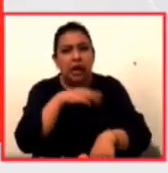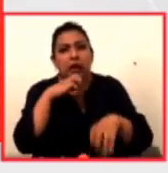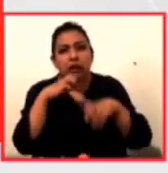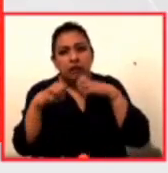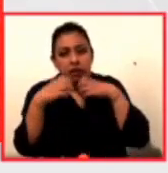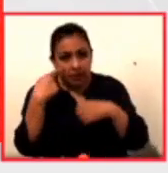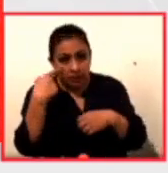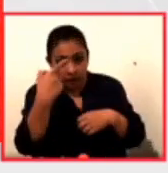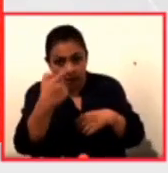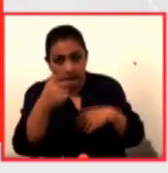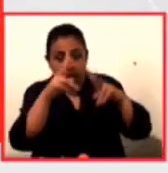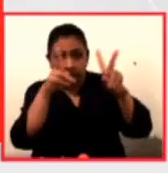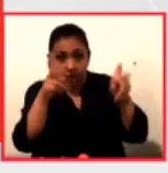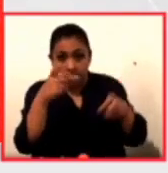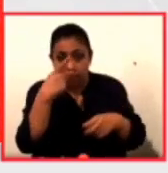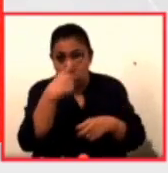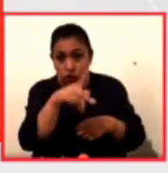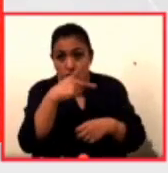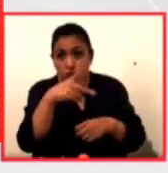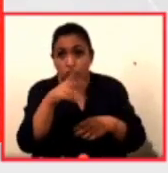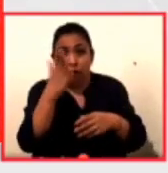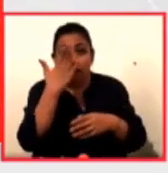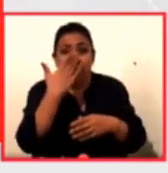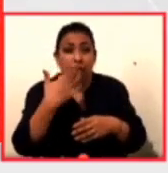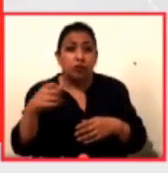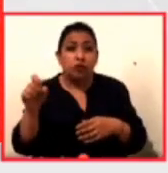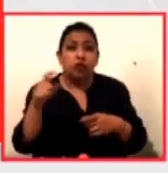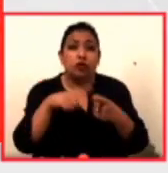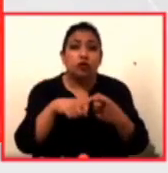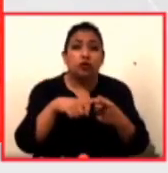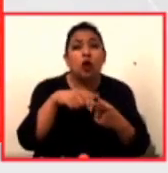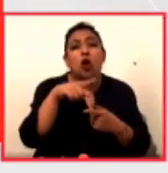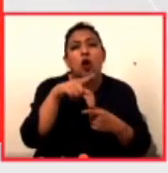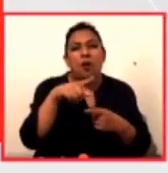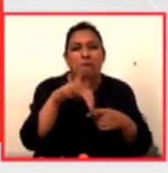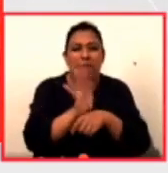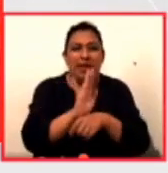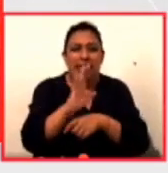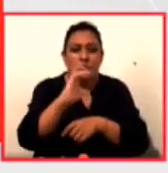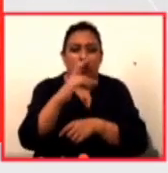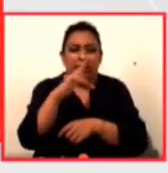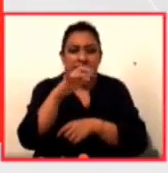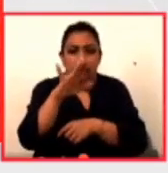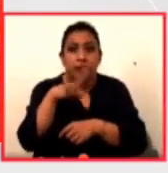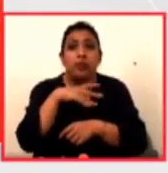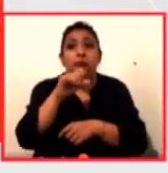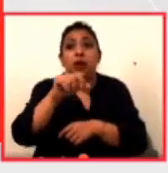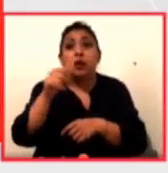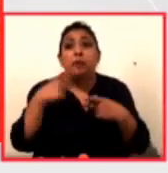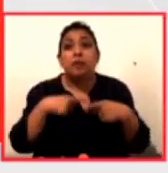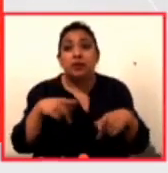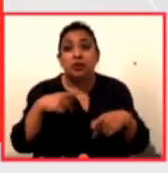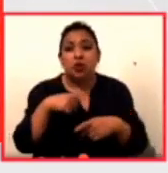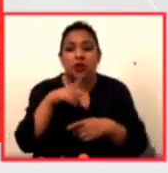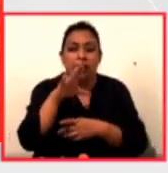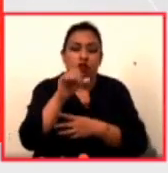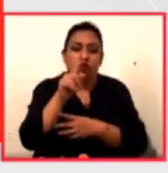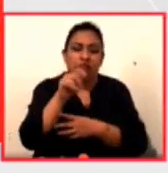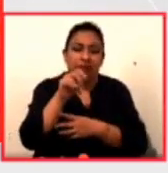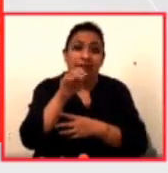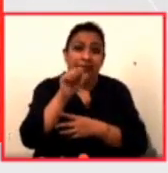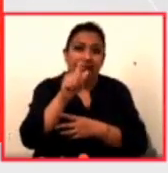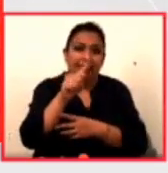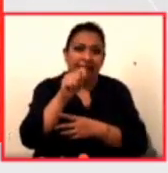esto de este tema que fue famoso con Nat King Cole que también lo han interpretado personajes como Elvis Costello o mismo Stevie Wonder